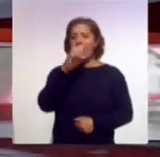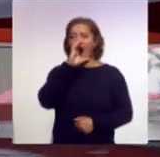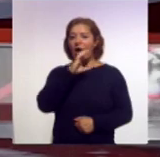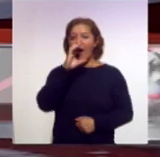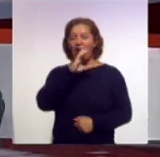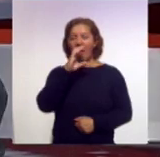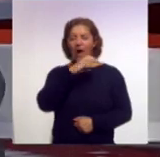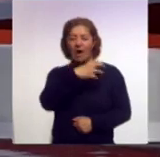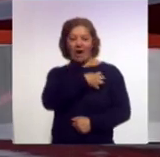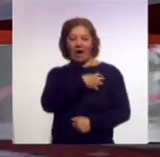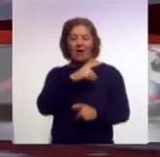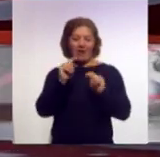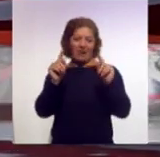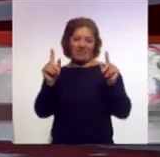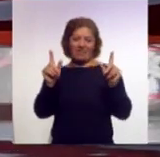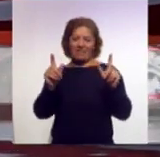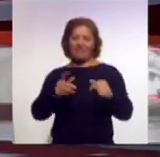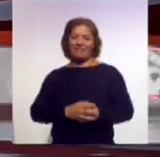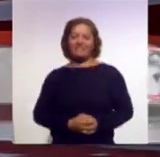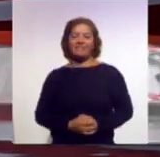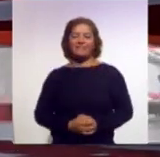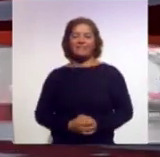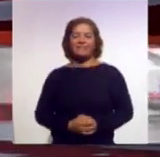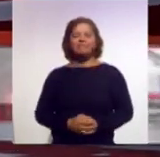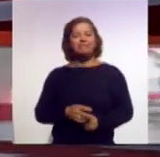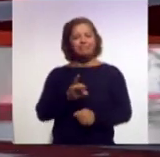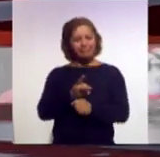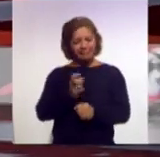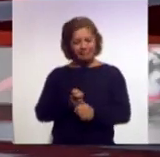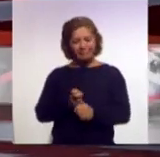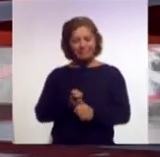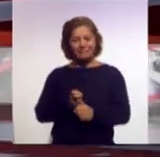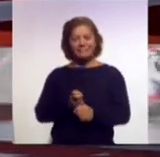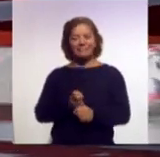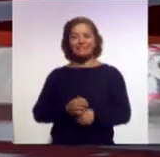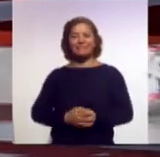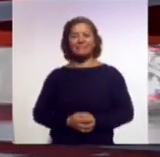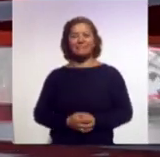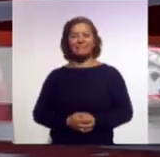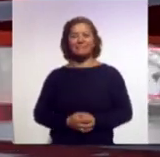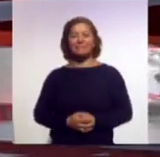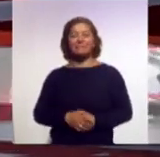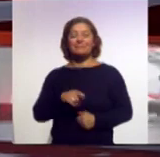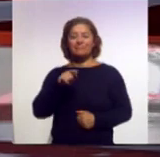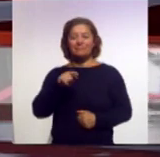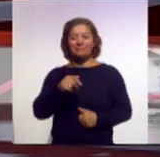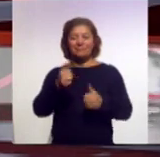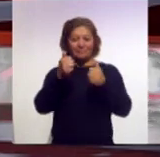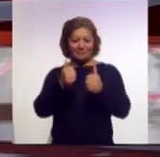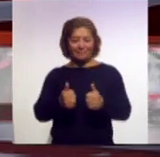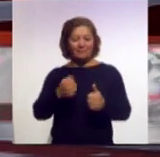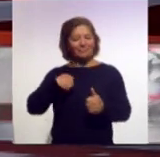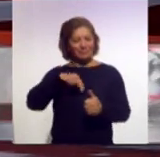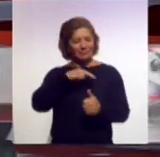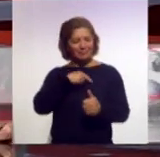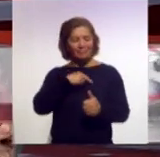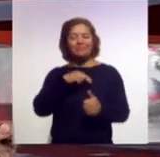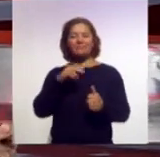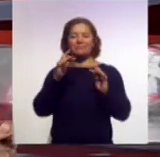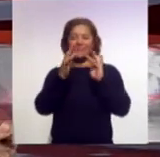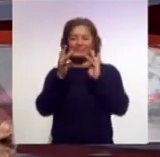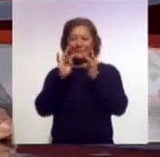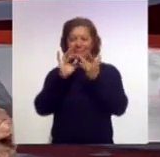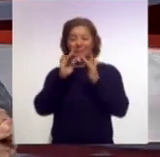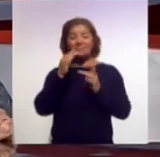en Tlaxcala, capital. Le invito, por supuesto, a que esté con nosotros y nos siga a través de nuestra